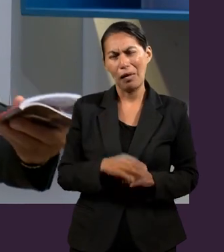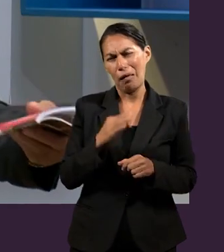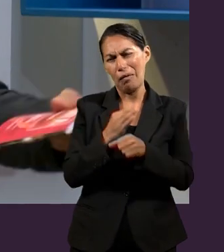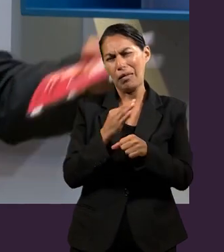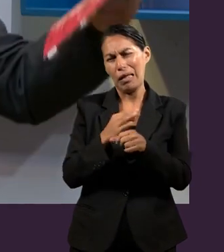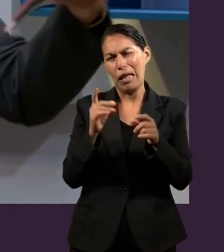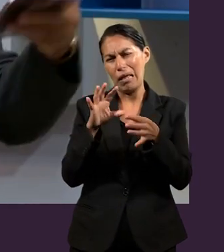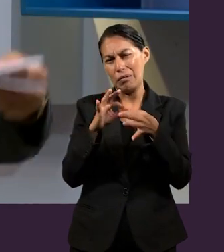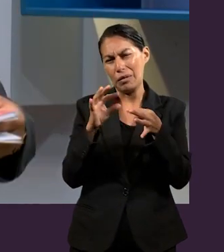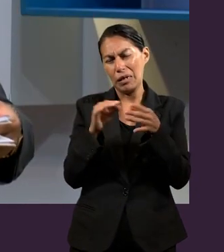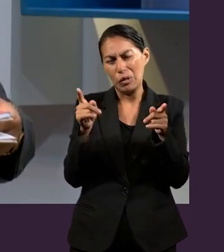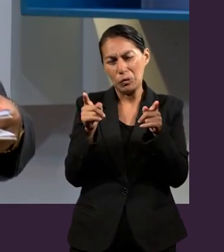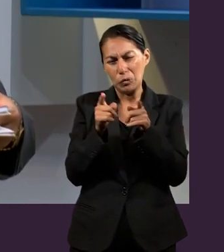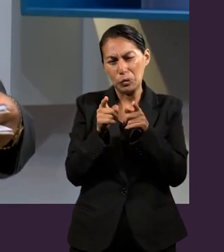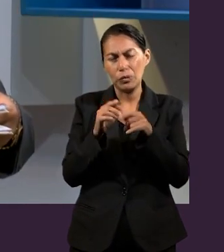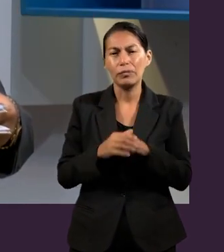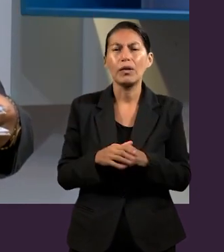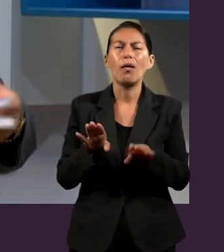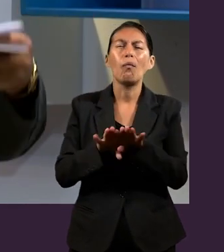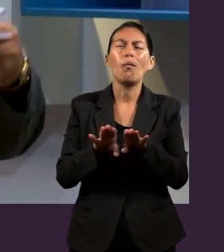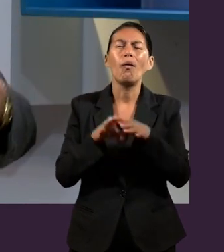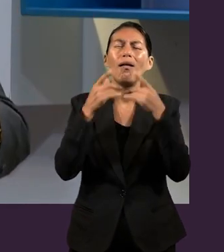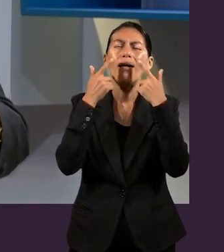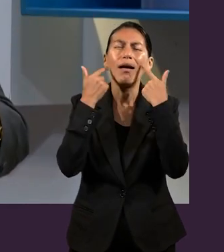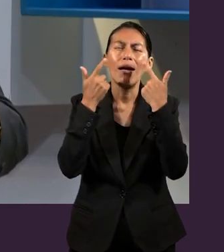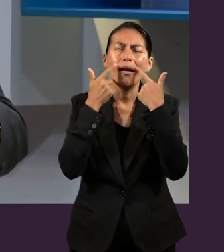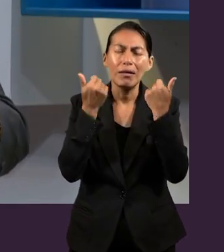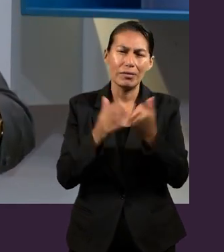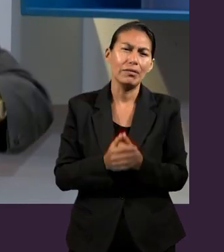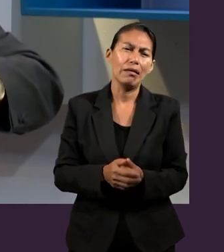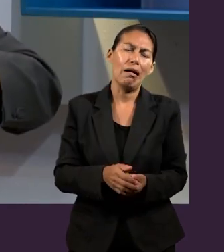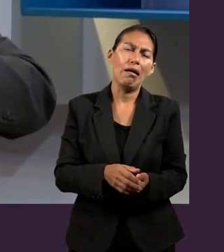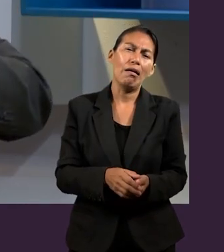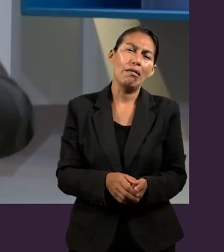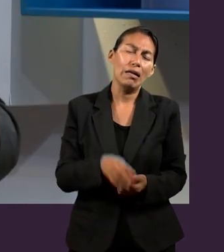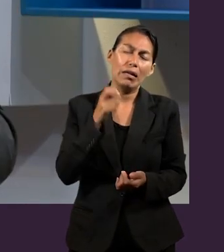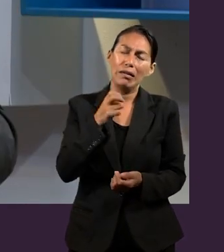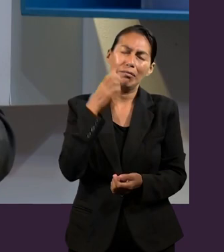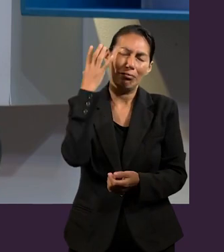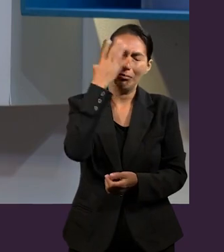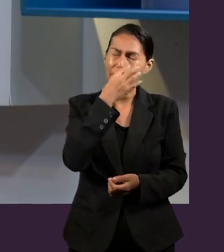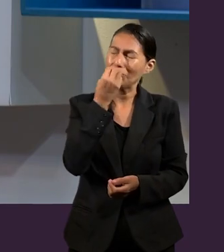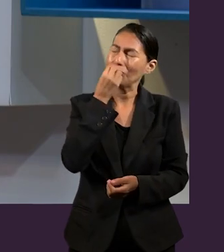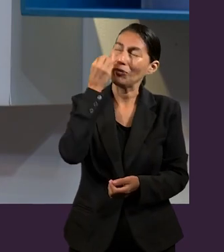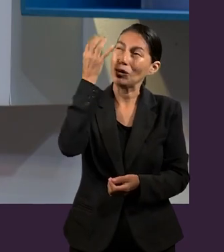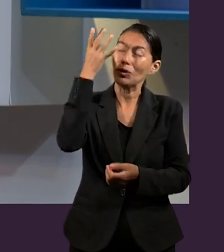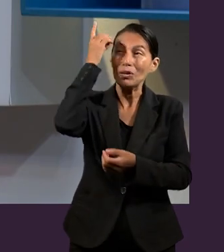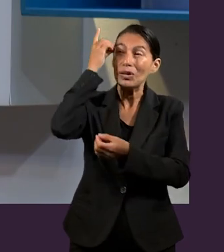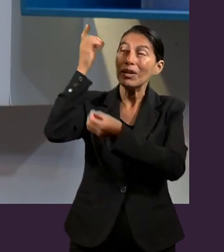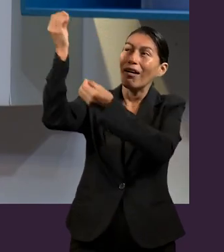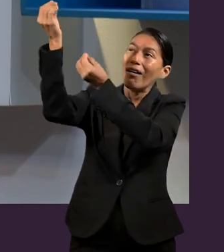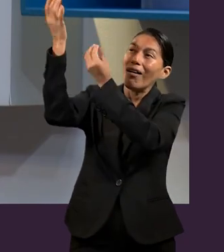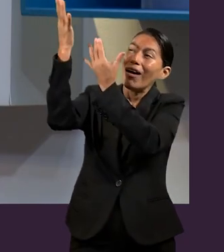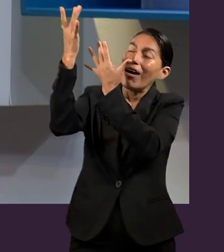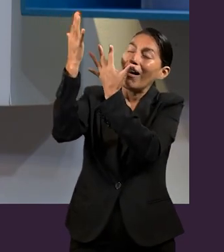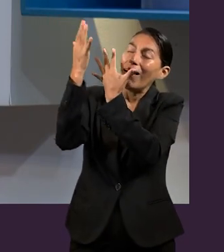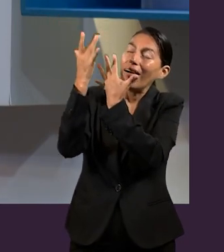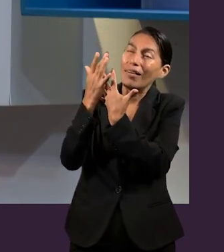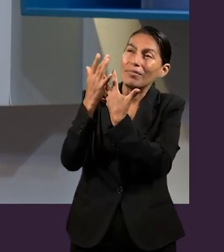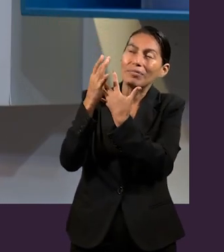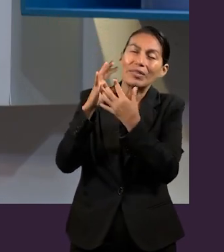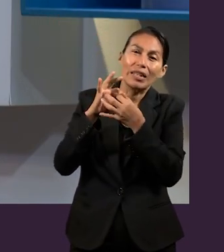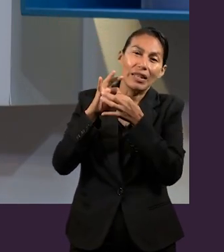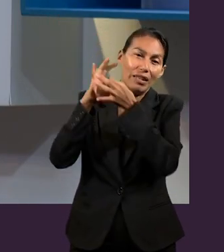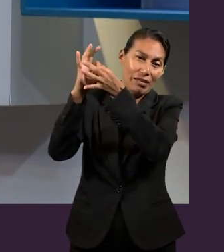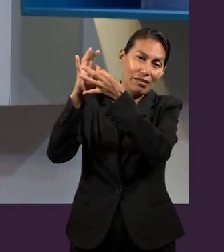maravilloso que el cielo provee en Cristo Jesús para todo este asunto que estamos tratando. La gracia.